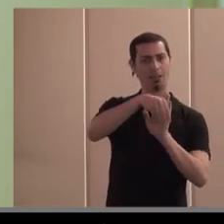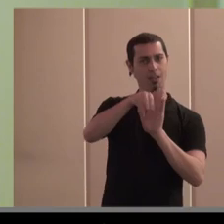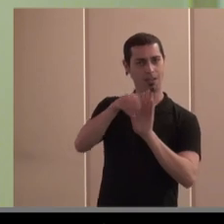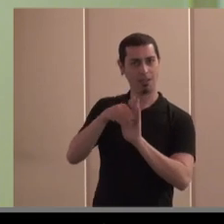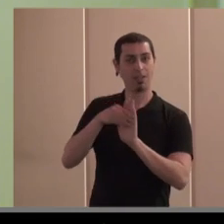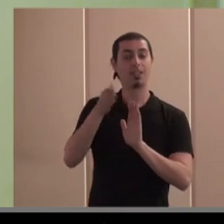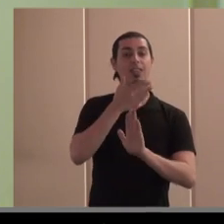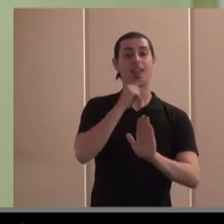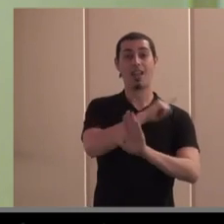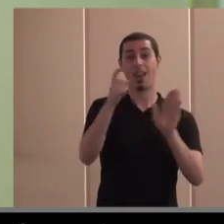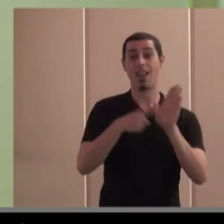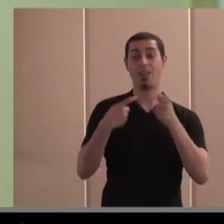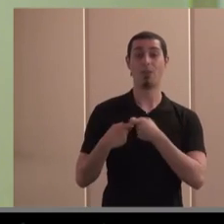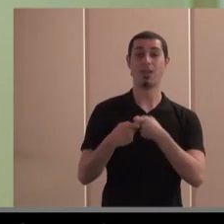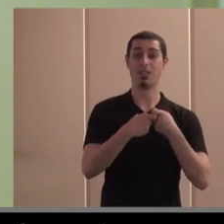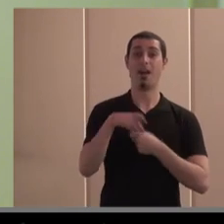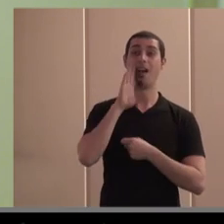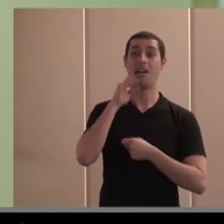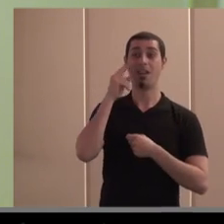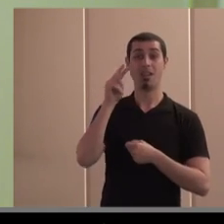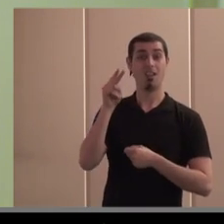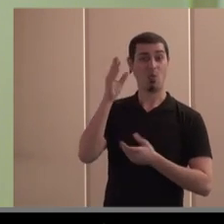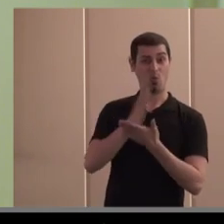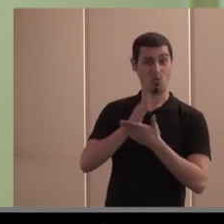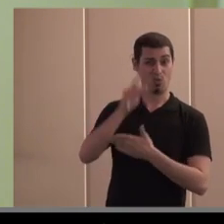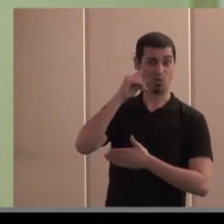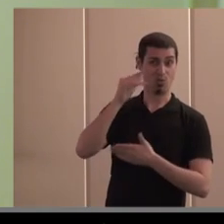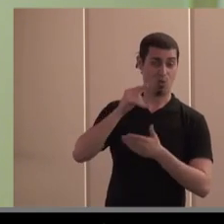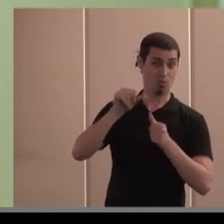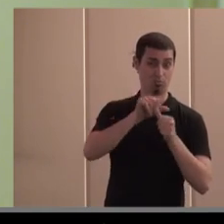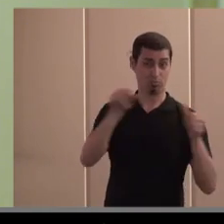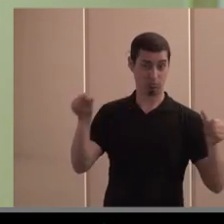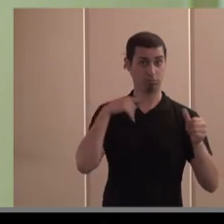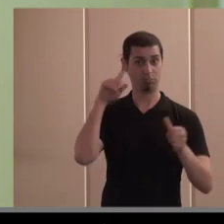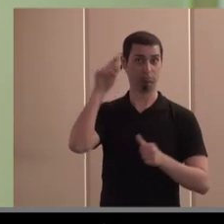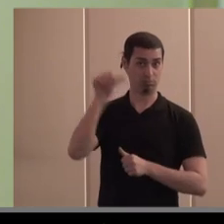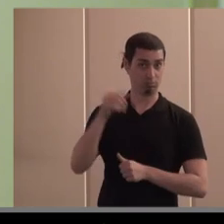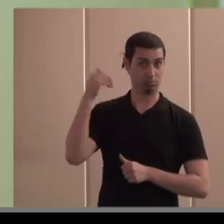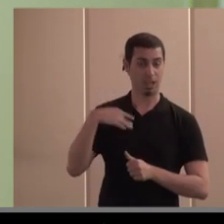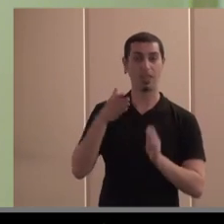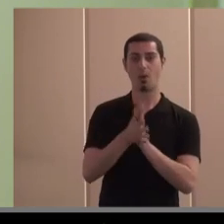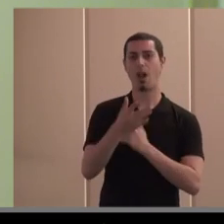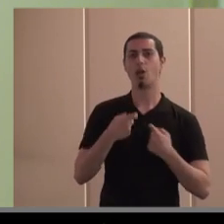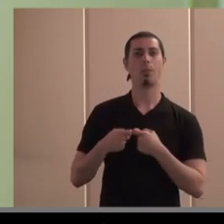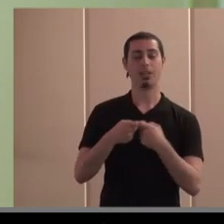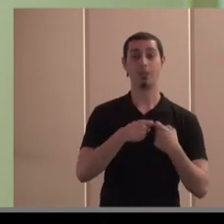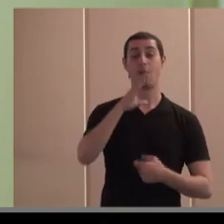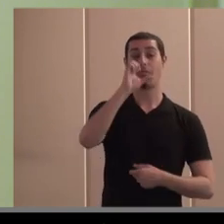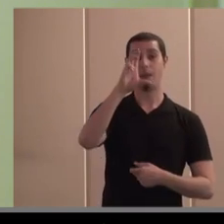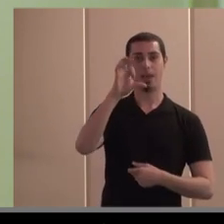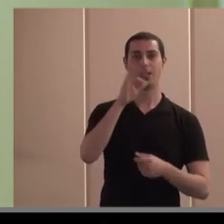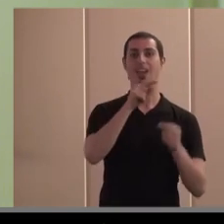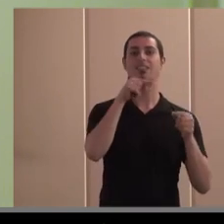responden a la ley de cooperativas que creo que también la estáis viendo a lo largo del curso establece unas clases de cooperativas pues bien en CEPES están